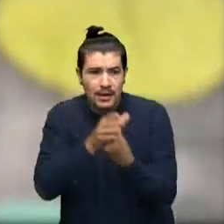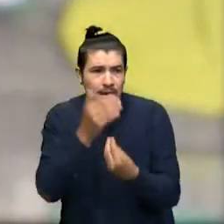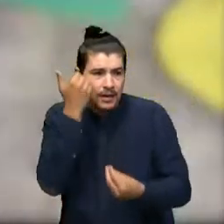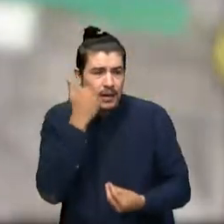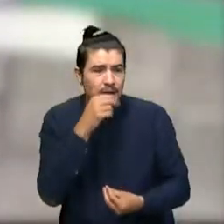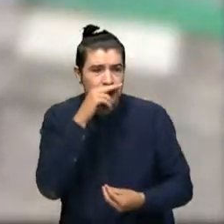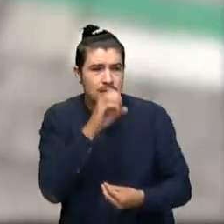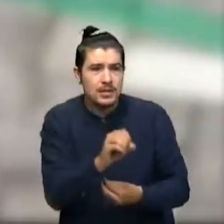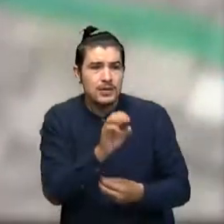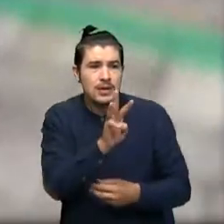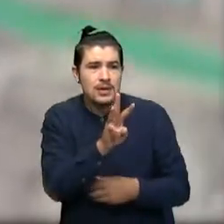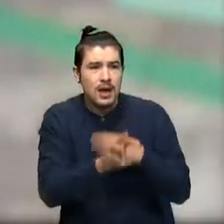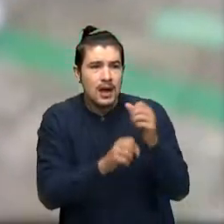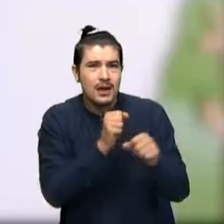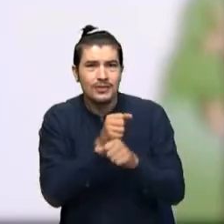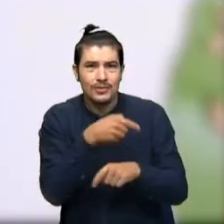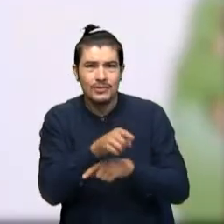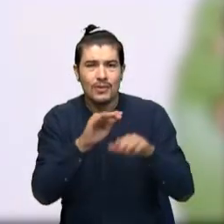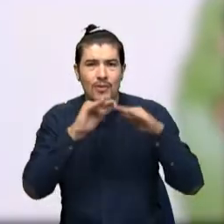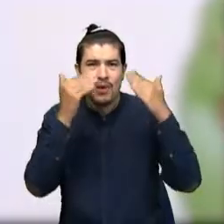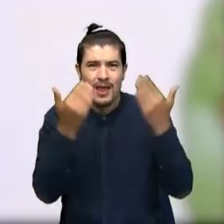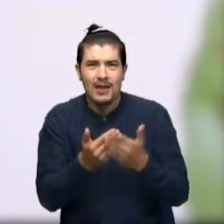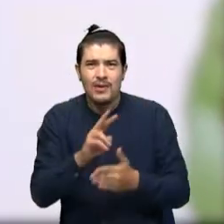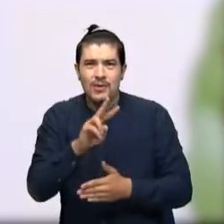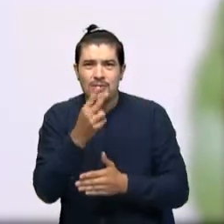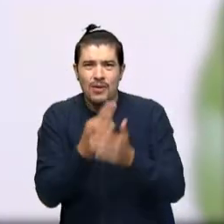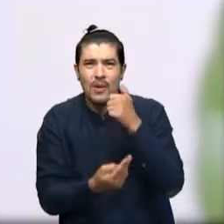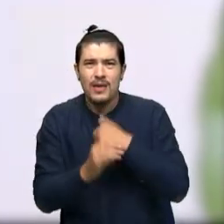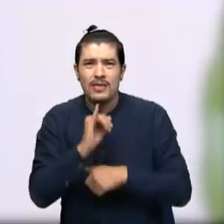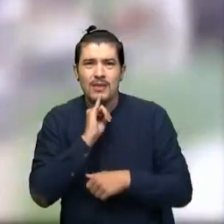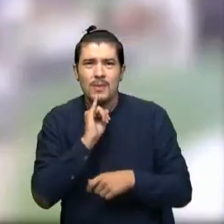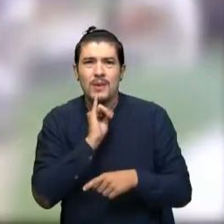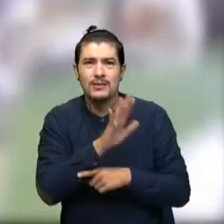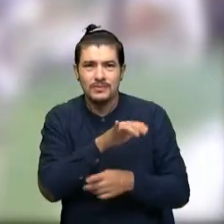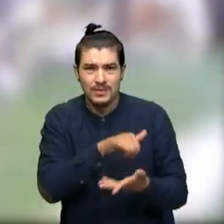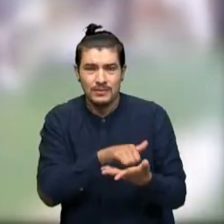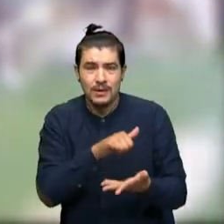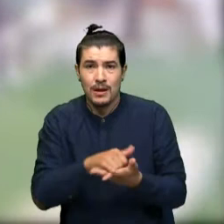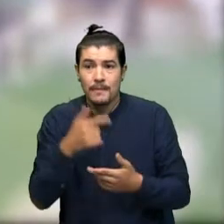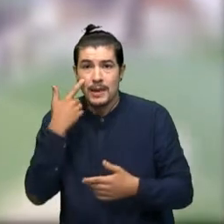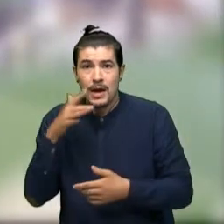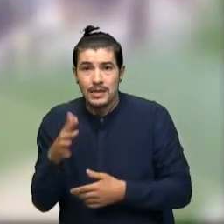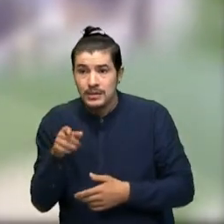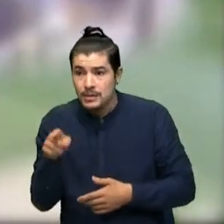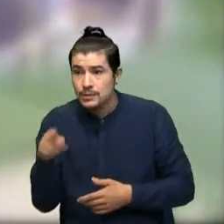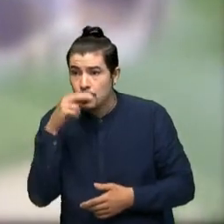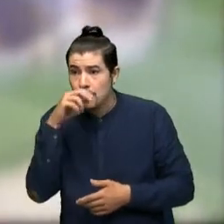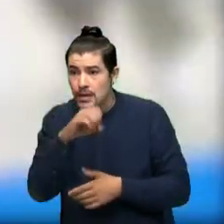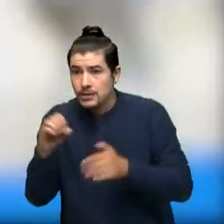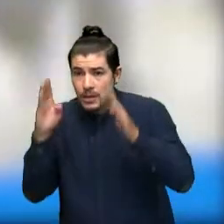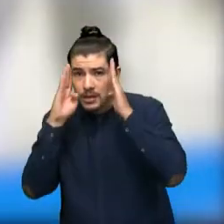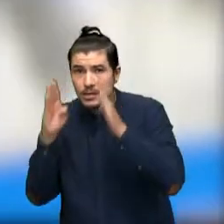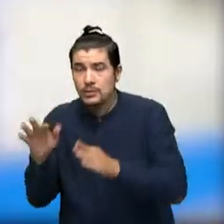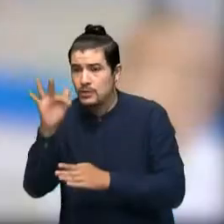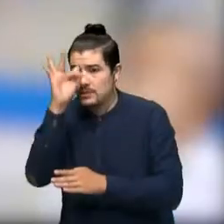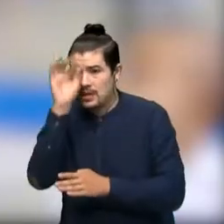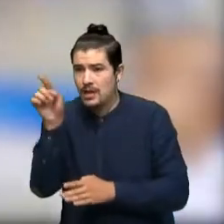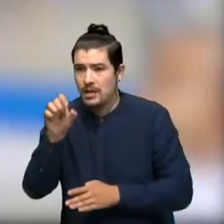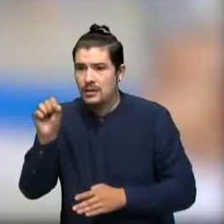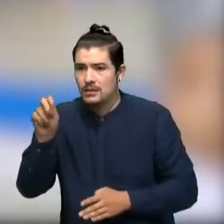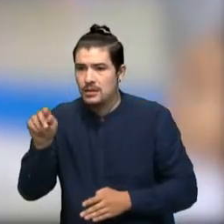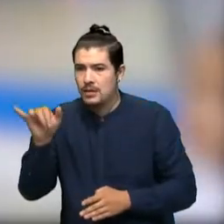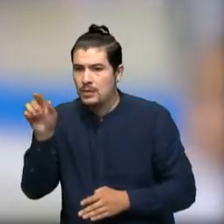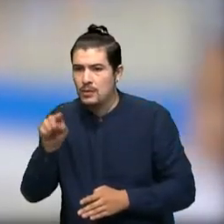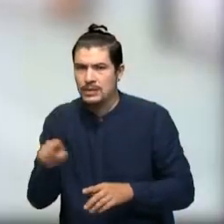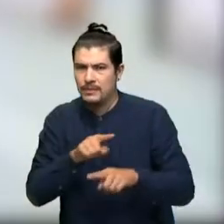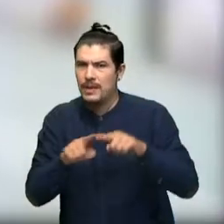años en el colegio bilingüe Newport School C. Alarcón. Al parecer, el niño habría sido atendido en la clínica San Luis, donde según